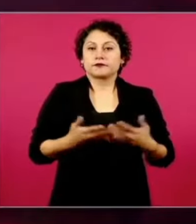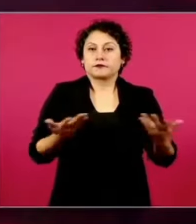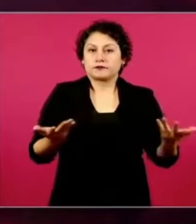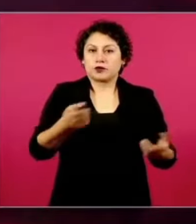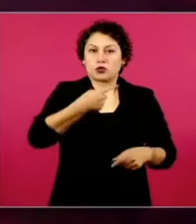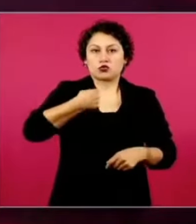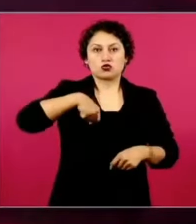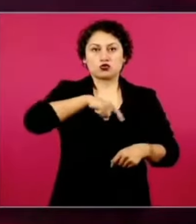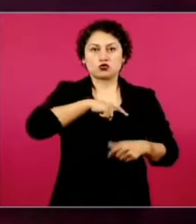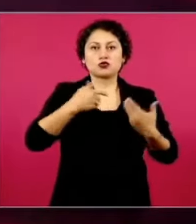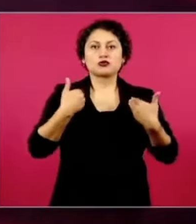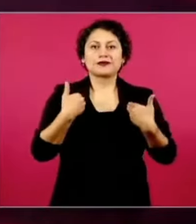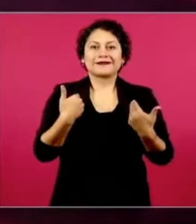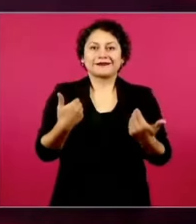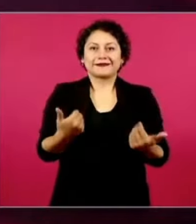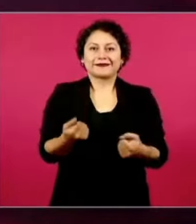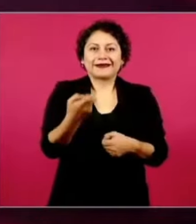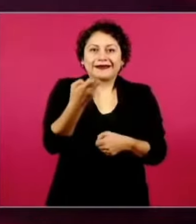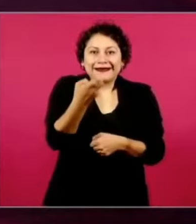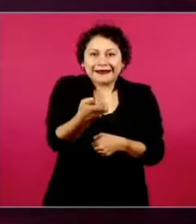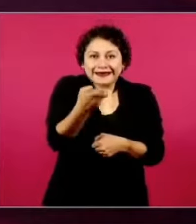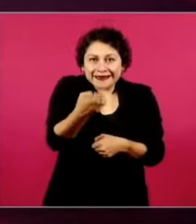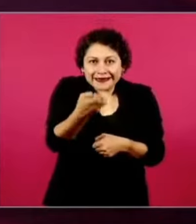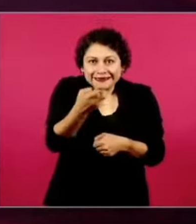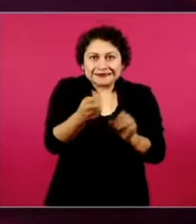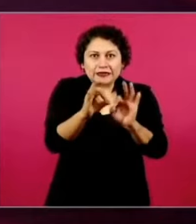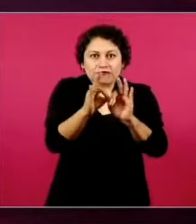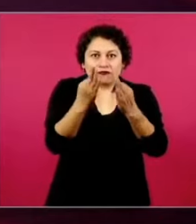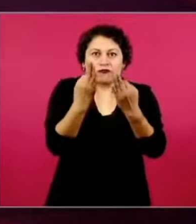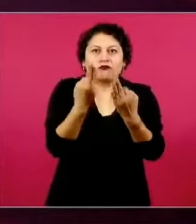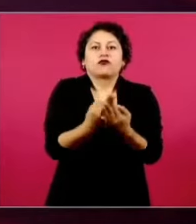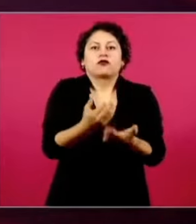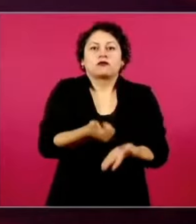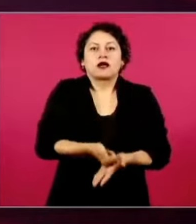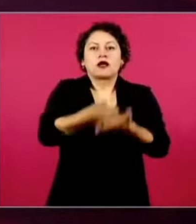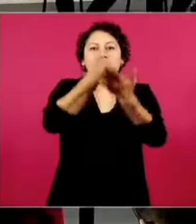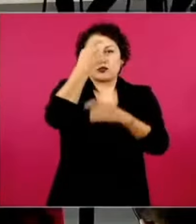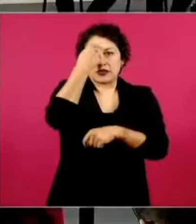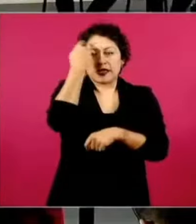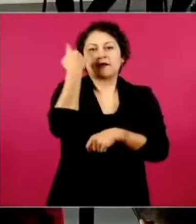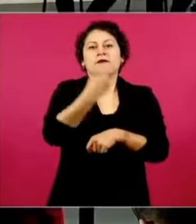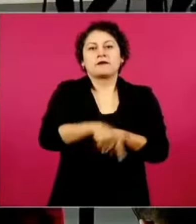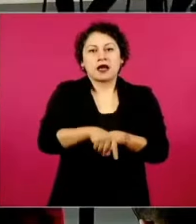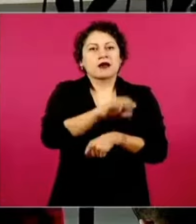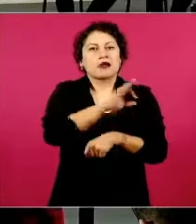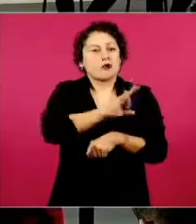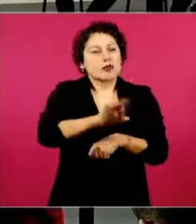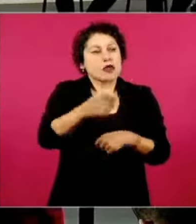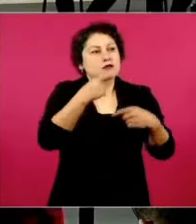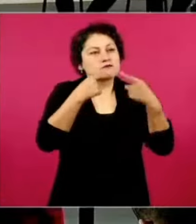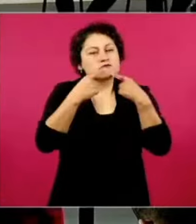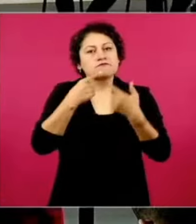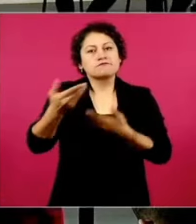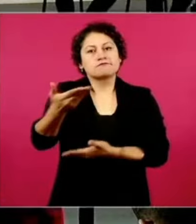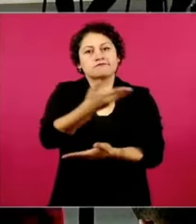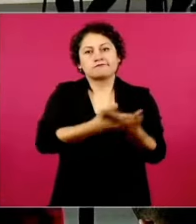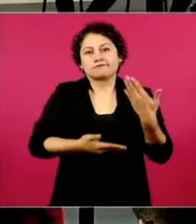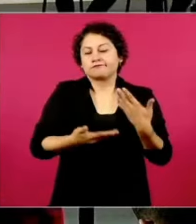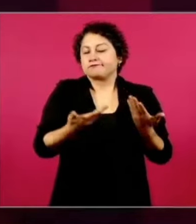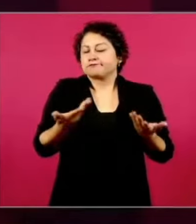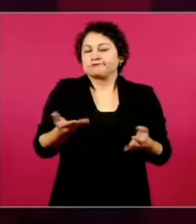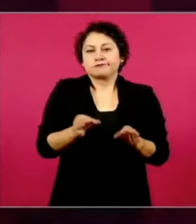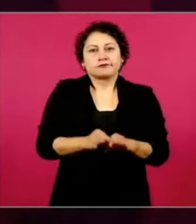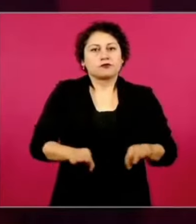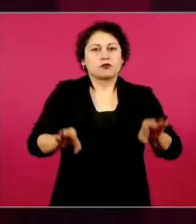los que nos ayudan a dar esa disputa. Y creo que aquí es fundamental mencionar a Venezuela y a